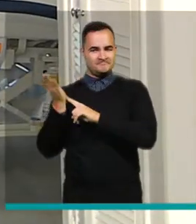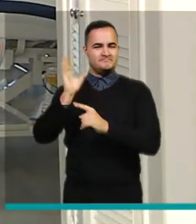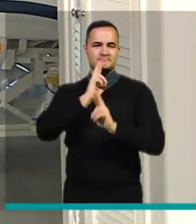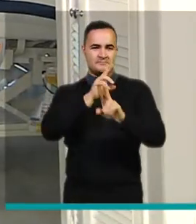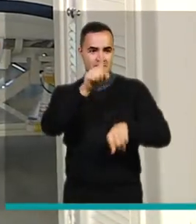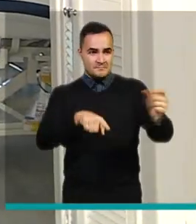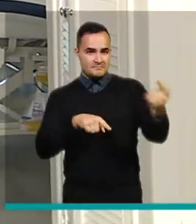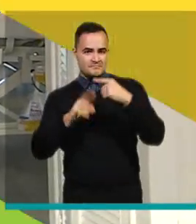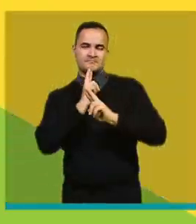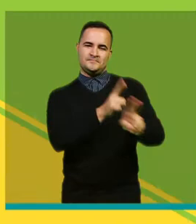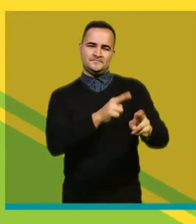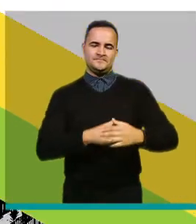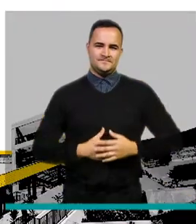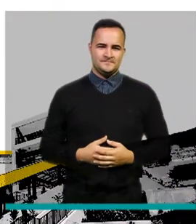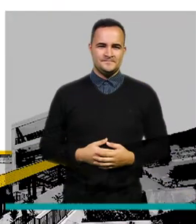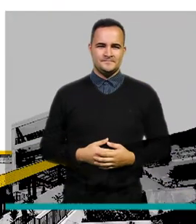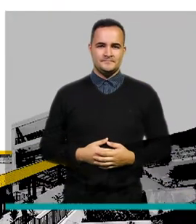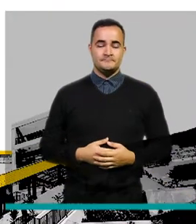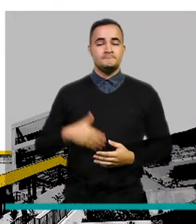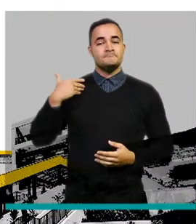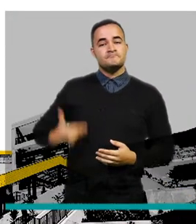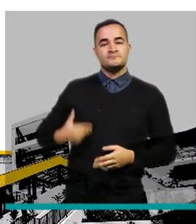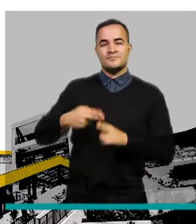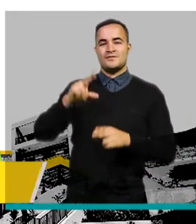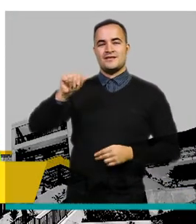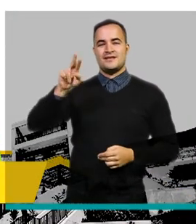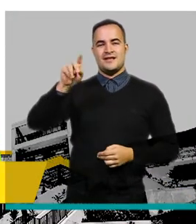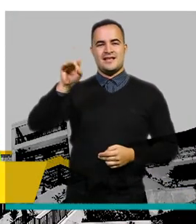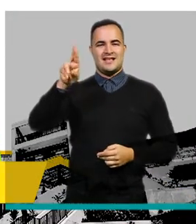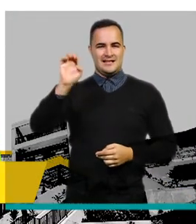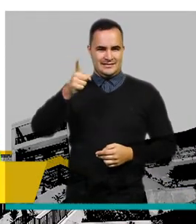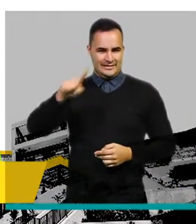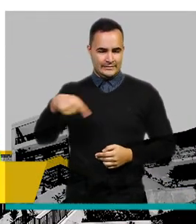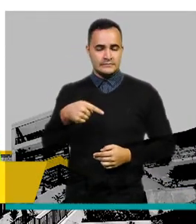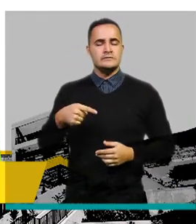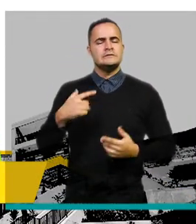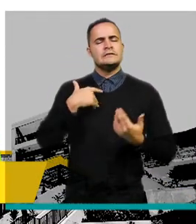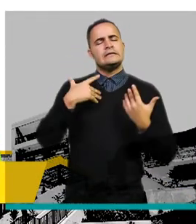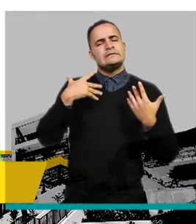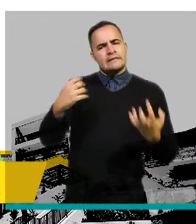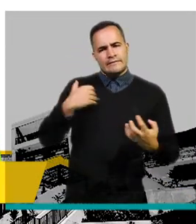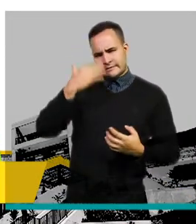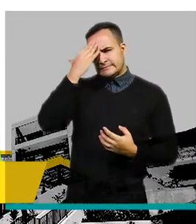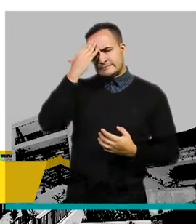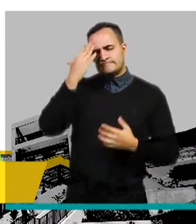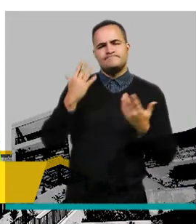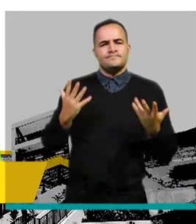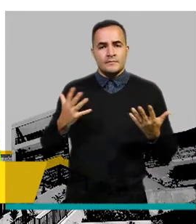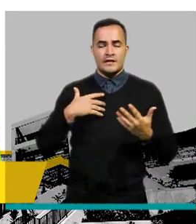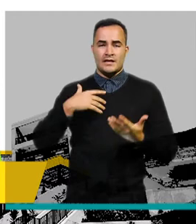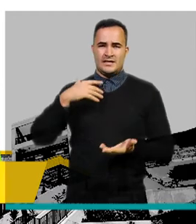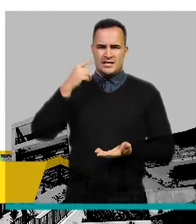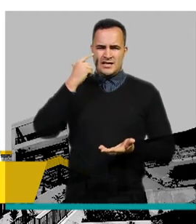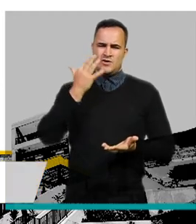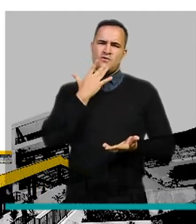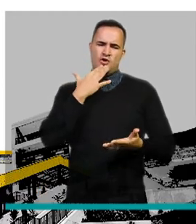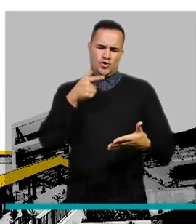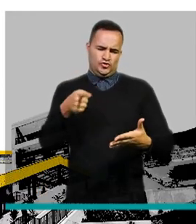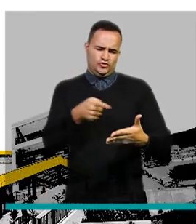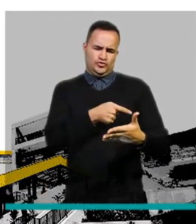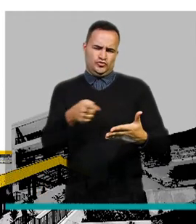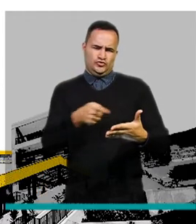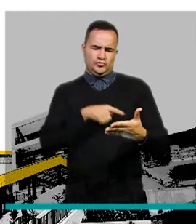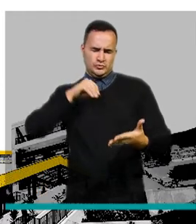resolver. Mi nombre es Andrés Felipe Vergara. Quisiera saber si la luz ultravioleta